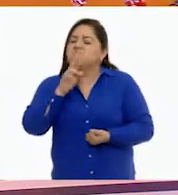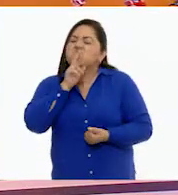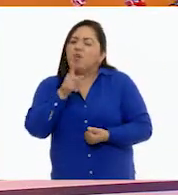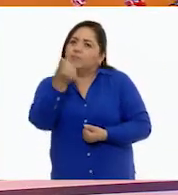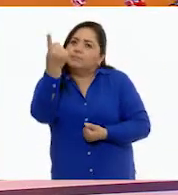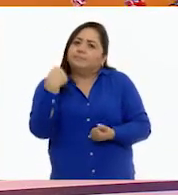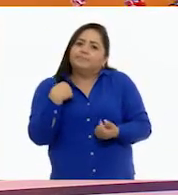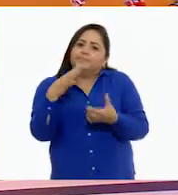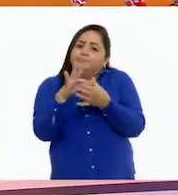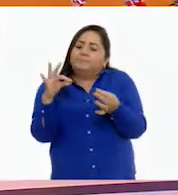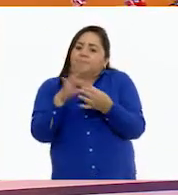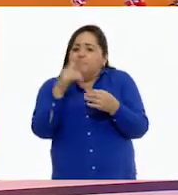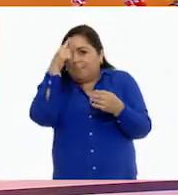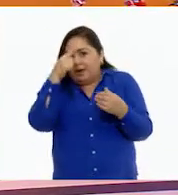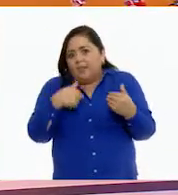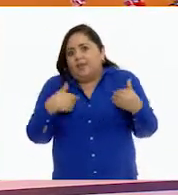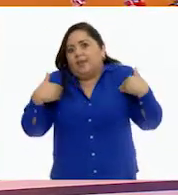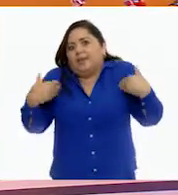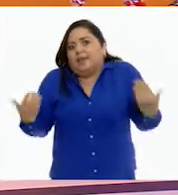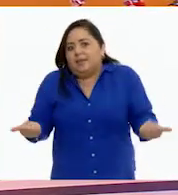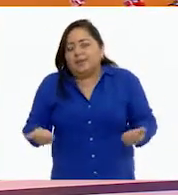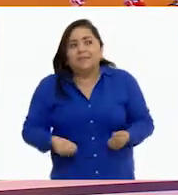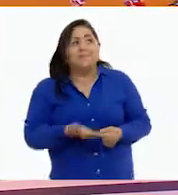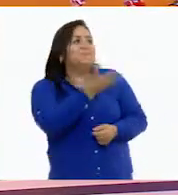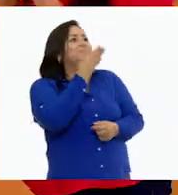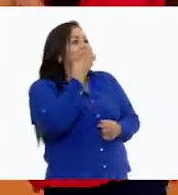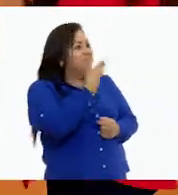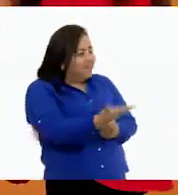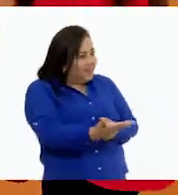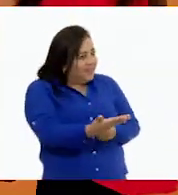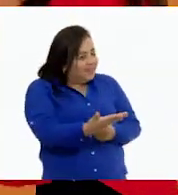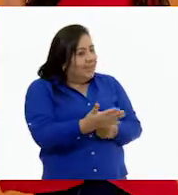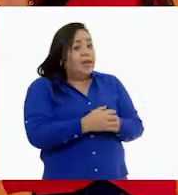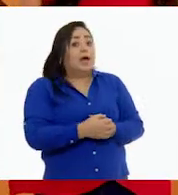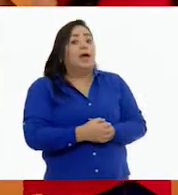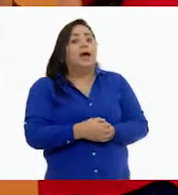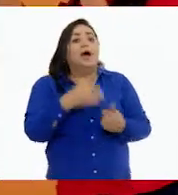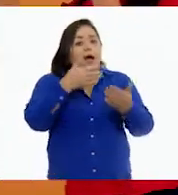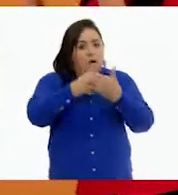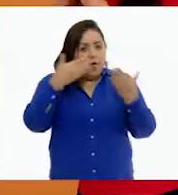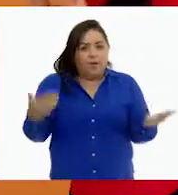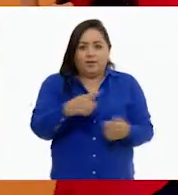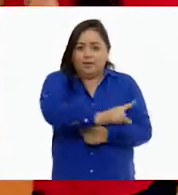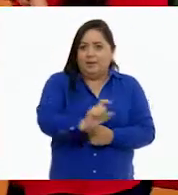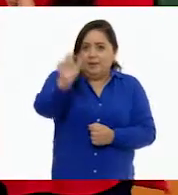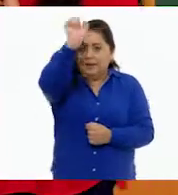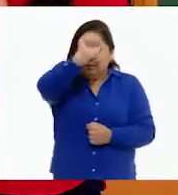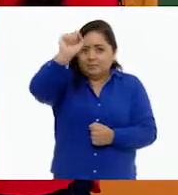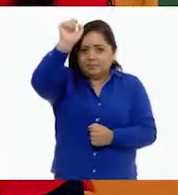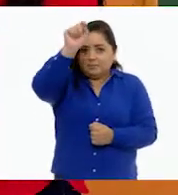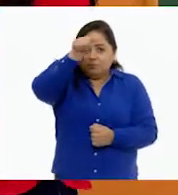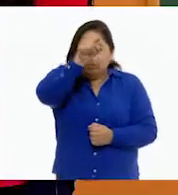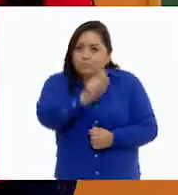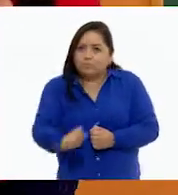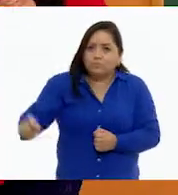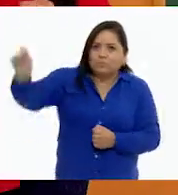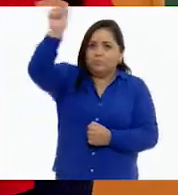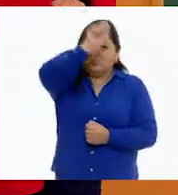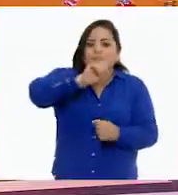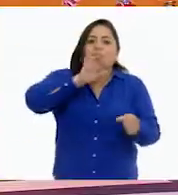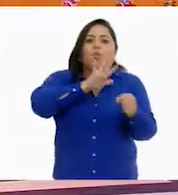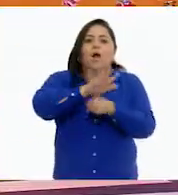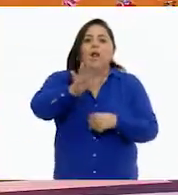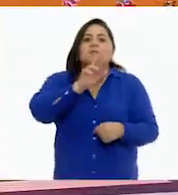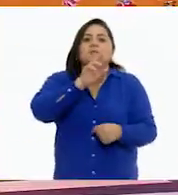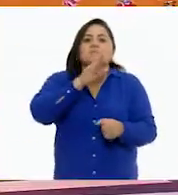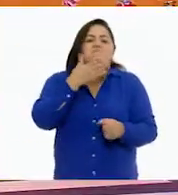mejor si me puede ayudar a entenderlo. Muy bien, entonces toma un marcador y encierra la respuesta